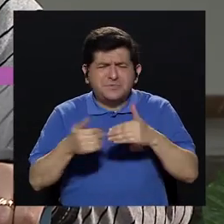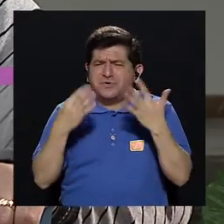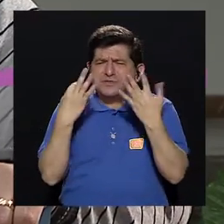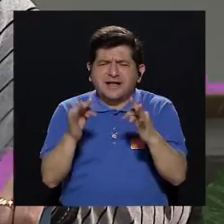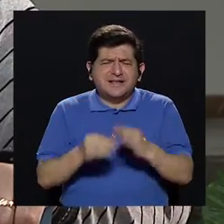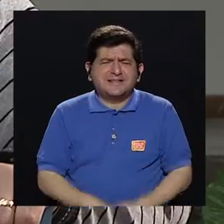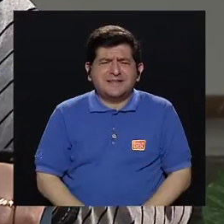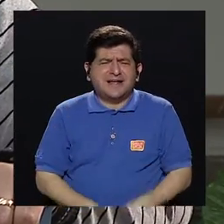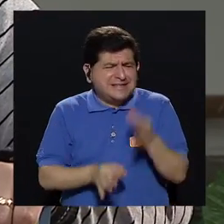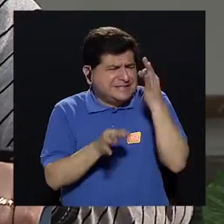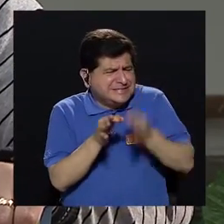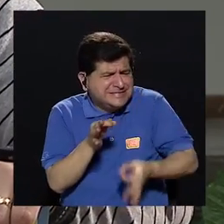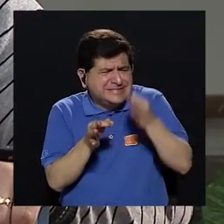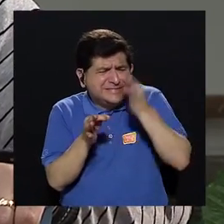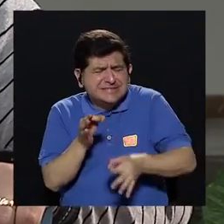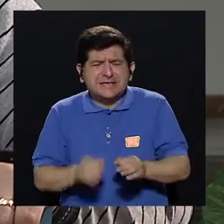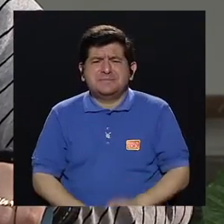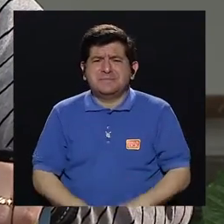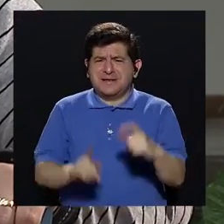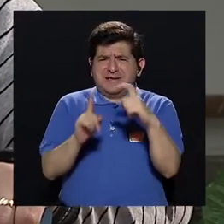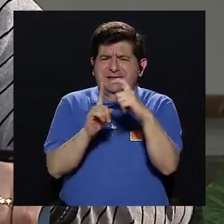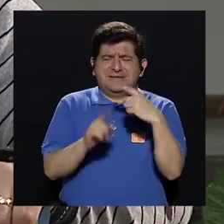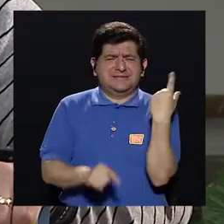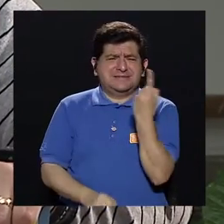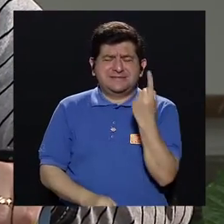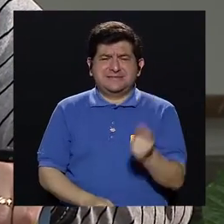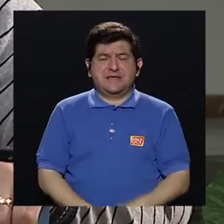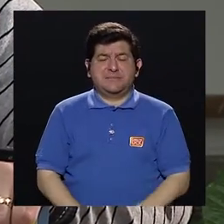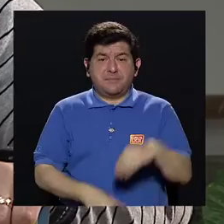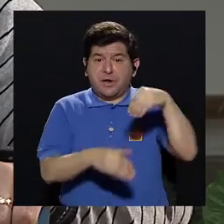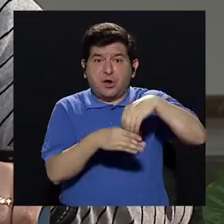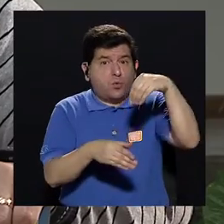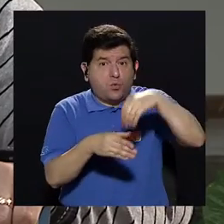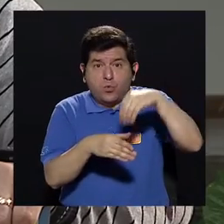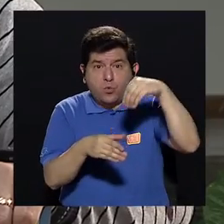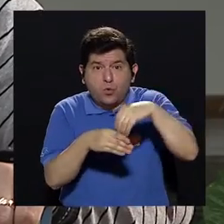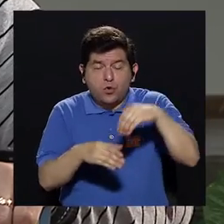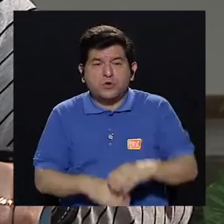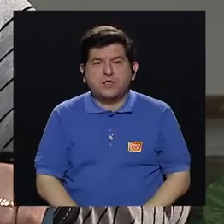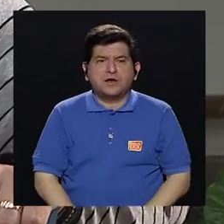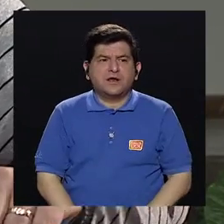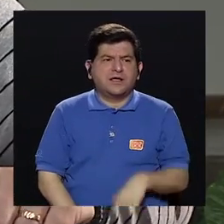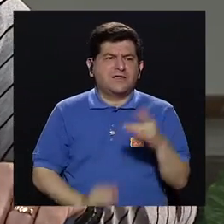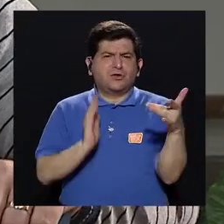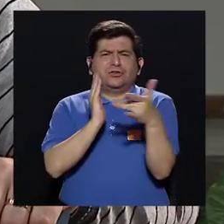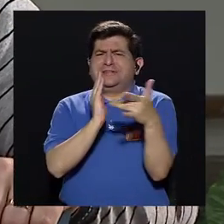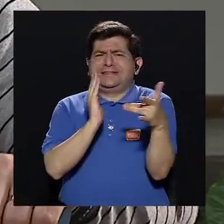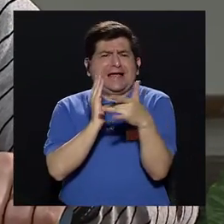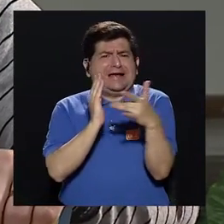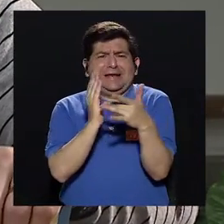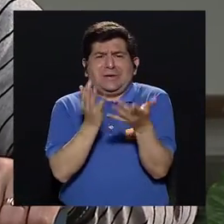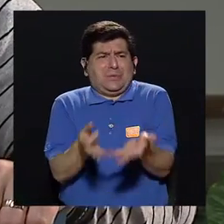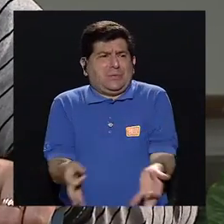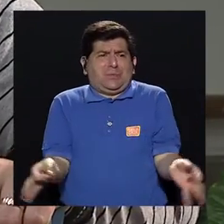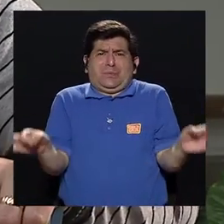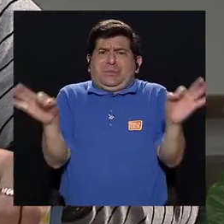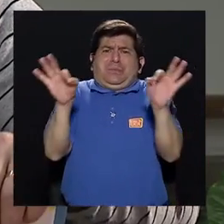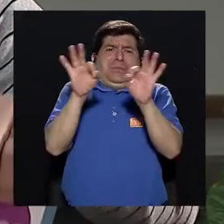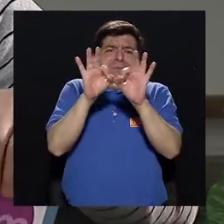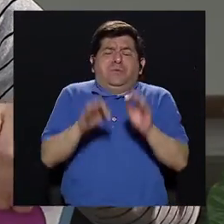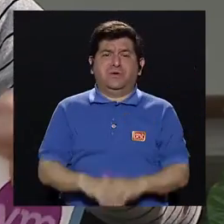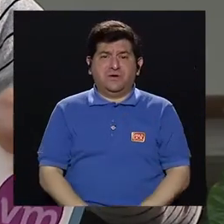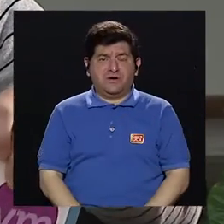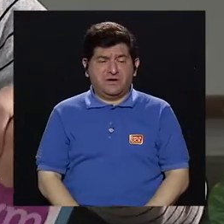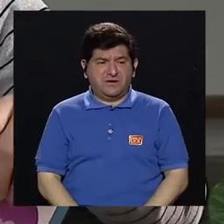que se quiera simplificar, el término siempre lleva un alto contenido de terminología técnica, ¿verdad? Y eso tiende